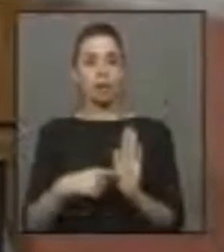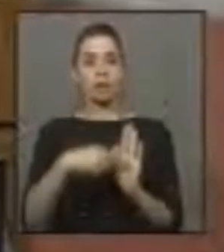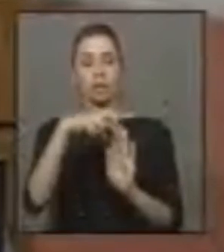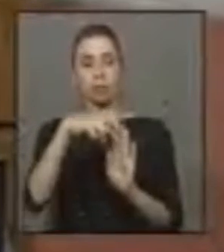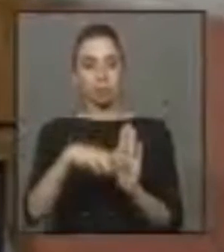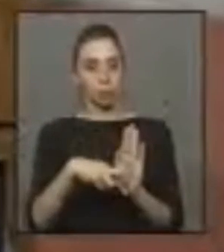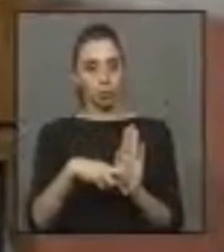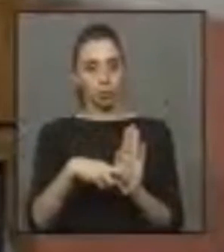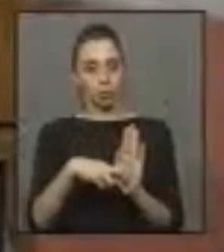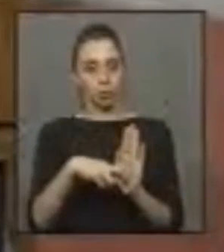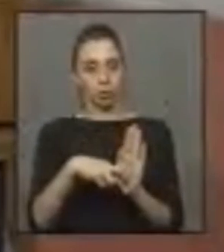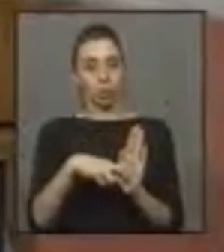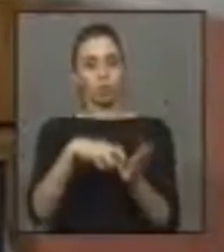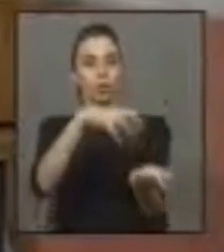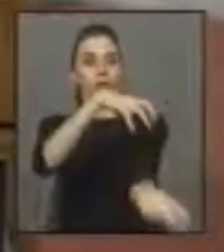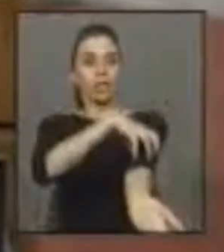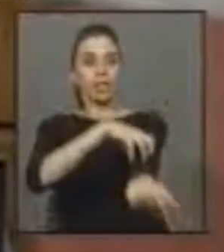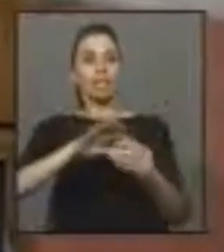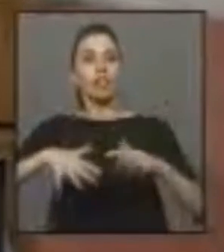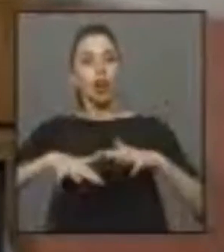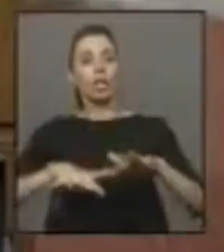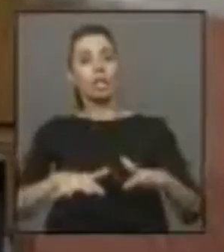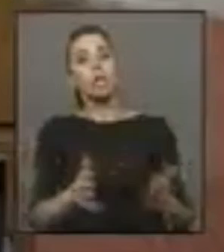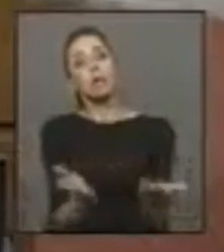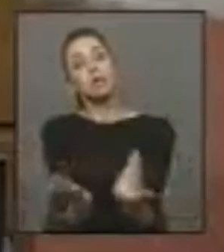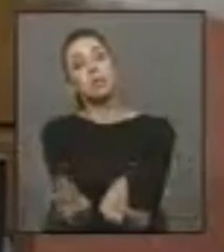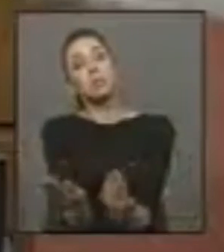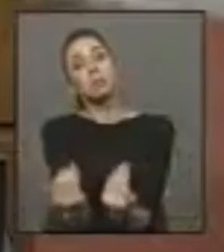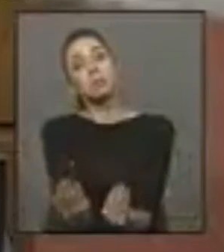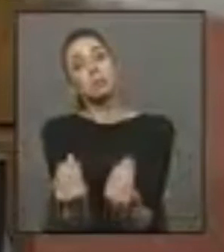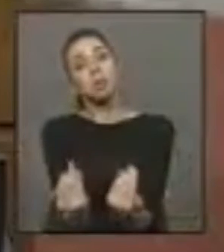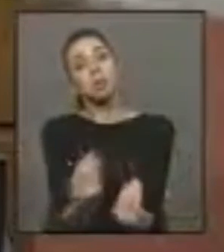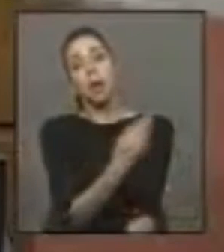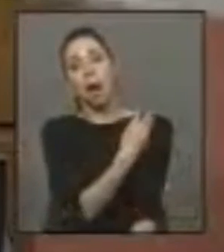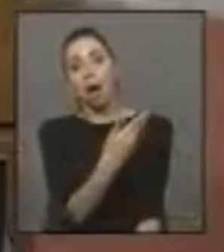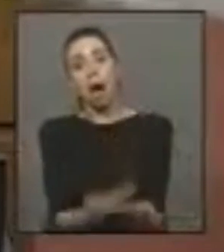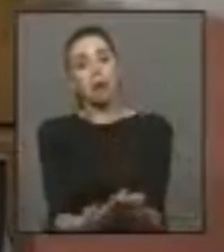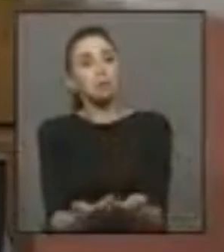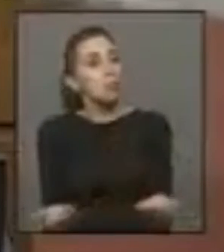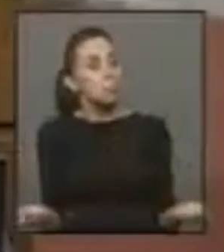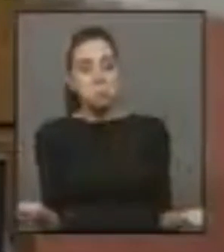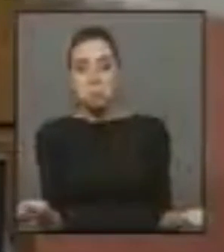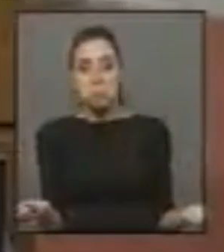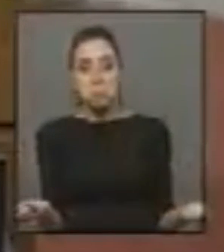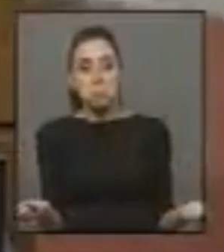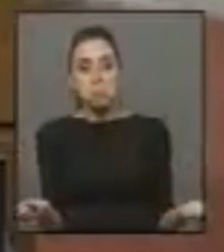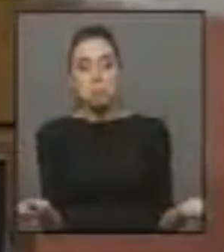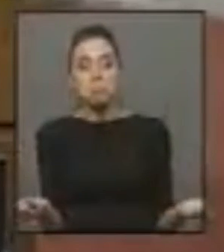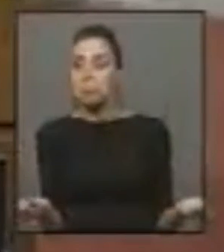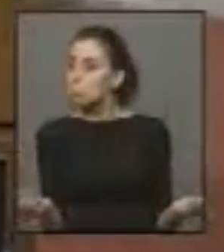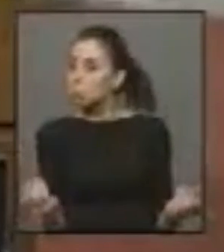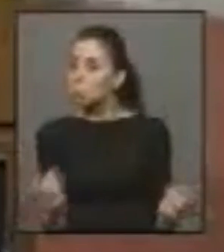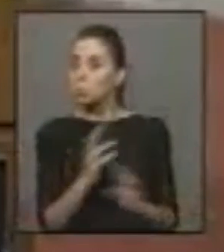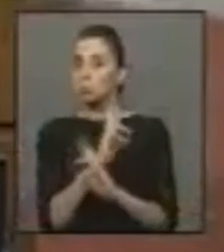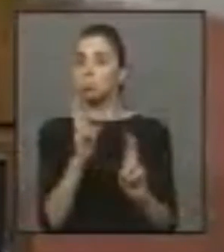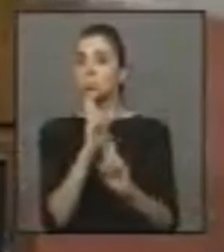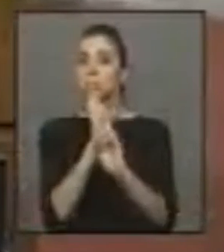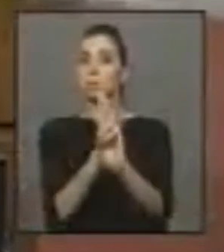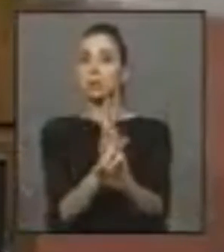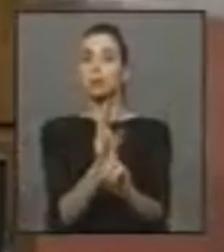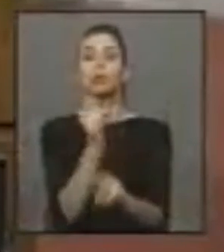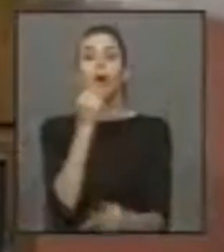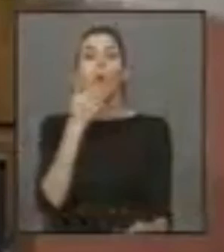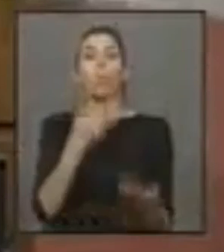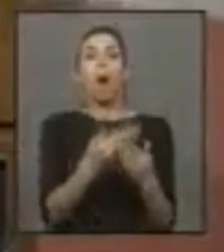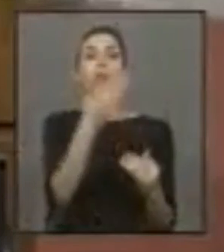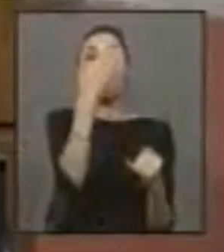proyecto del cual la Región de los Ríos sigue esperando sin que a la fecha haya respuestas respecto a